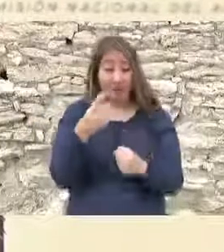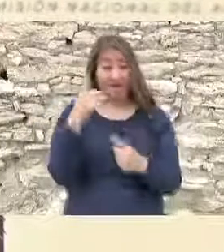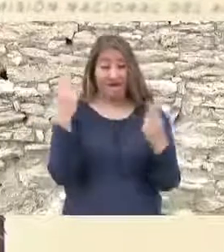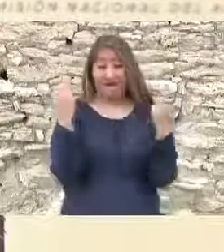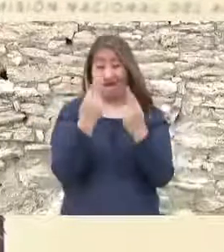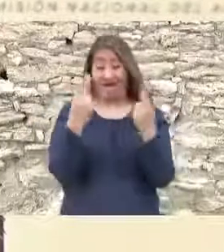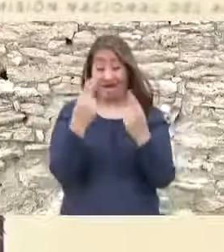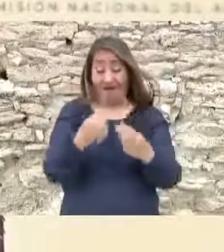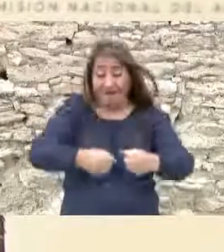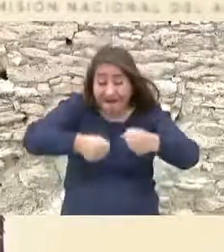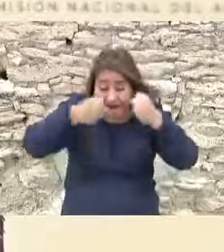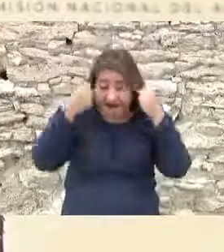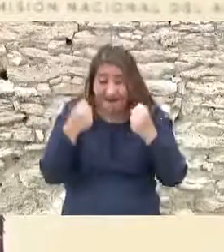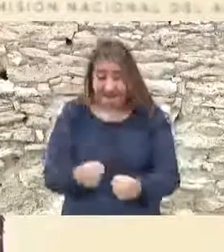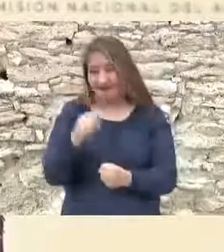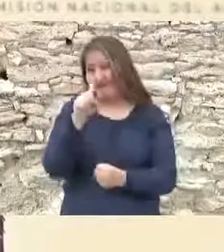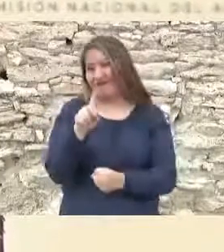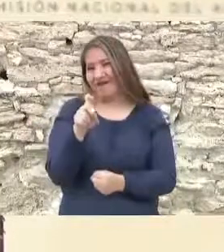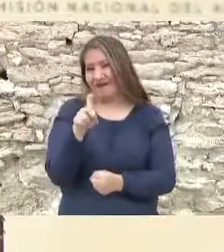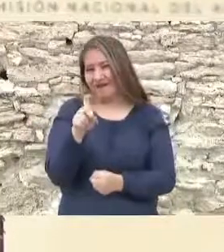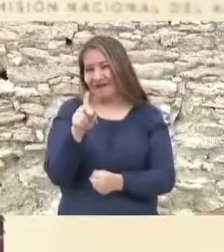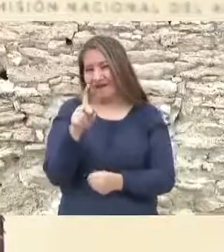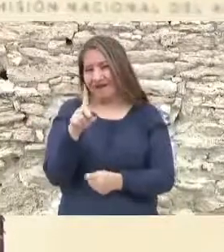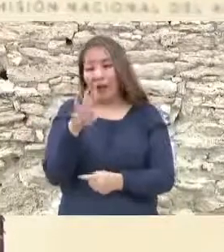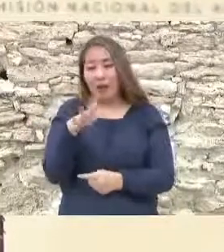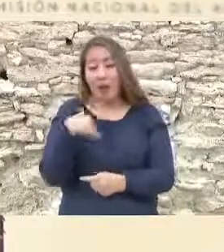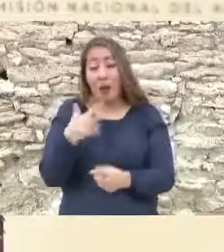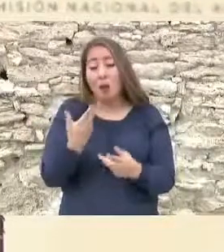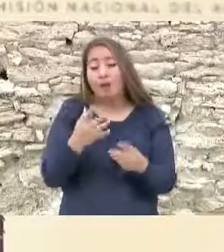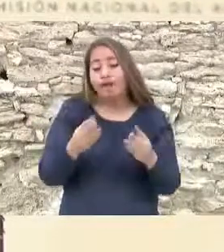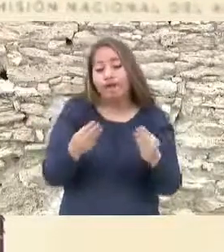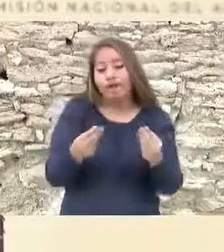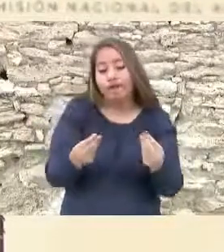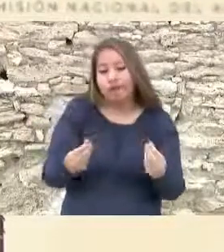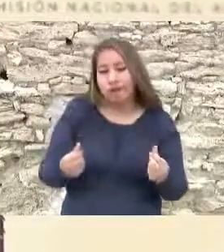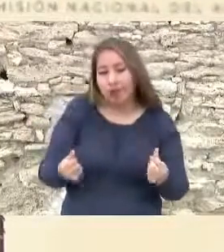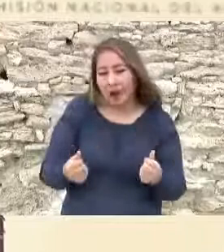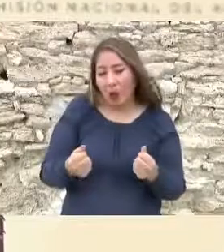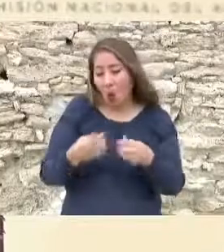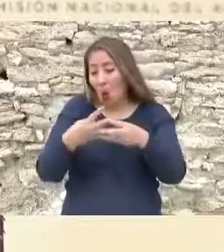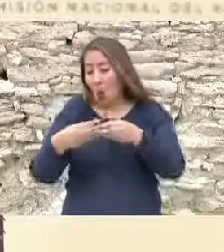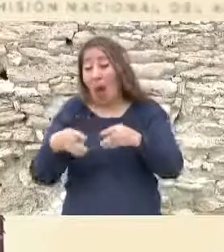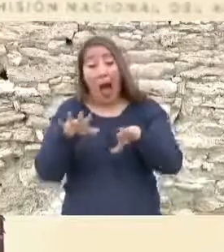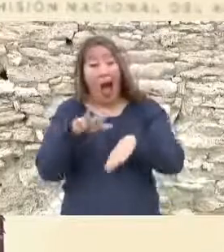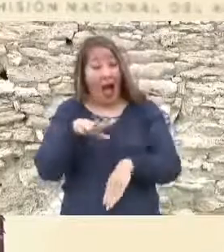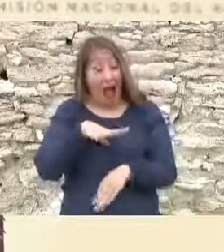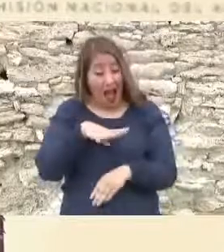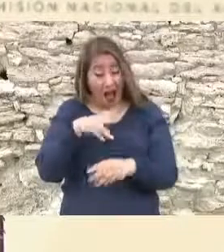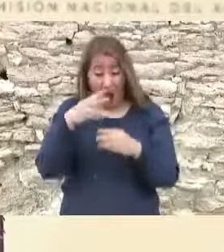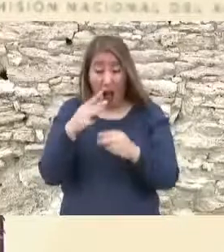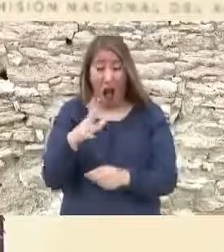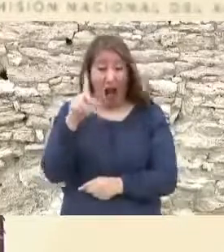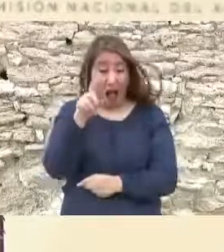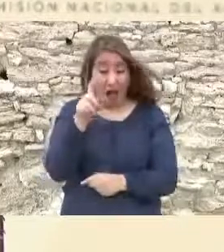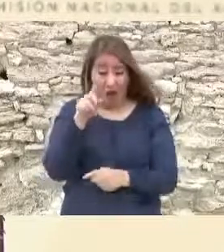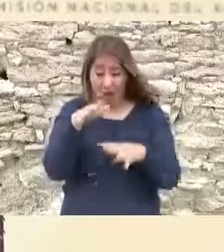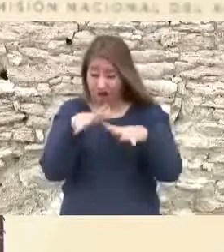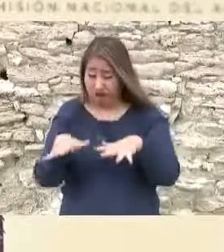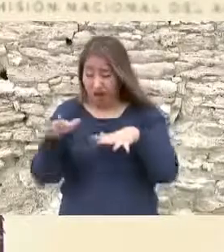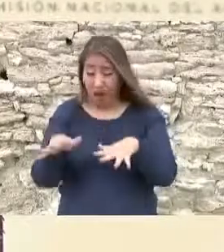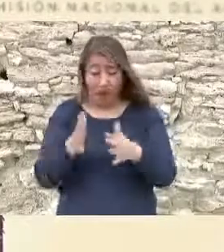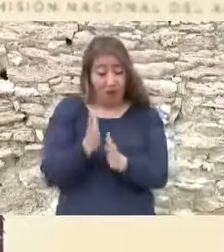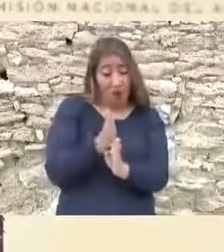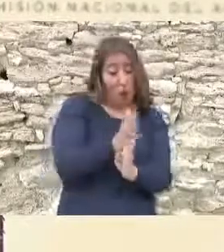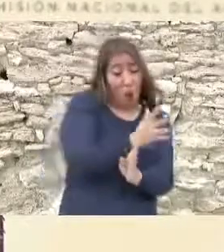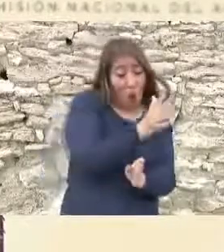recuperar humedales milenarios, pero también hay que garantizar el abastecimiento para los asentamientos humanos,